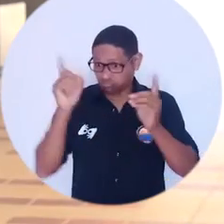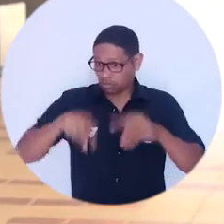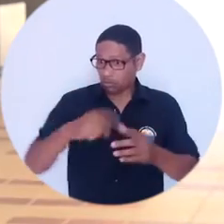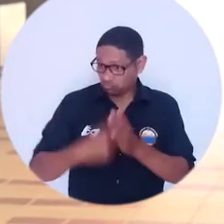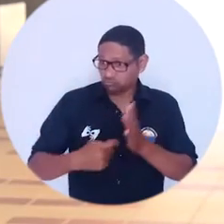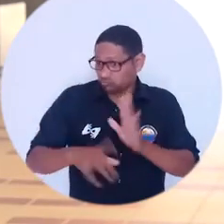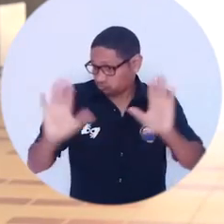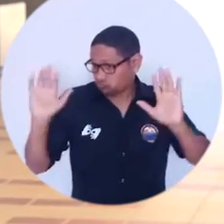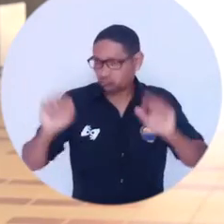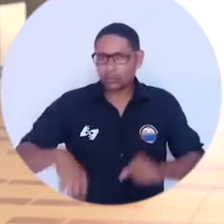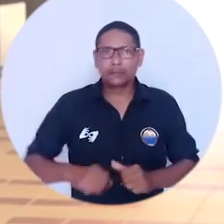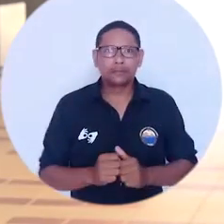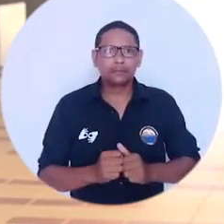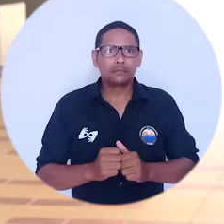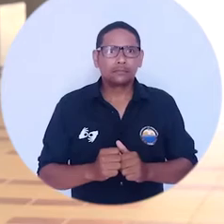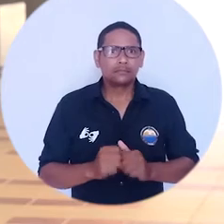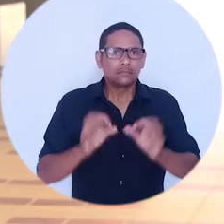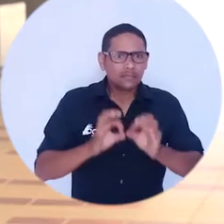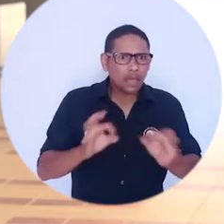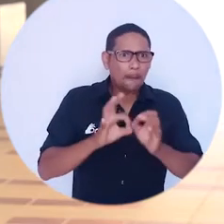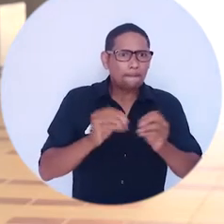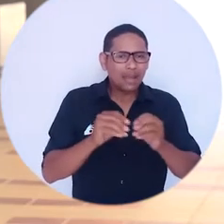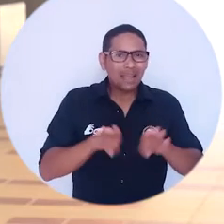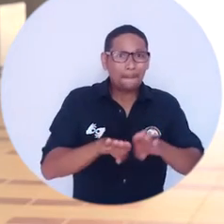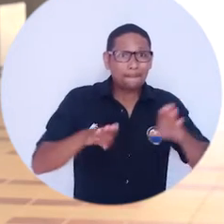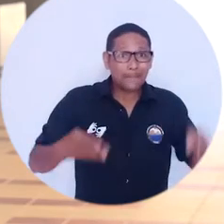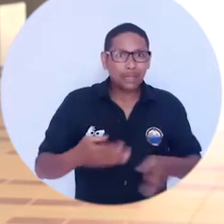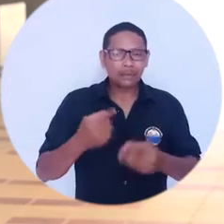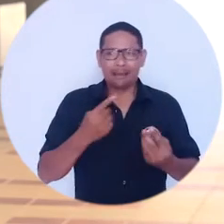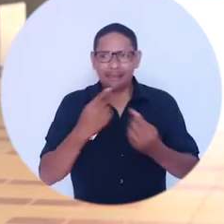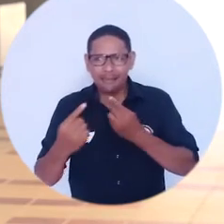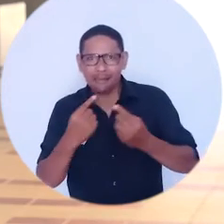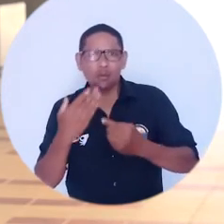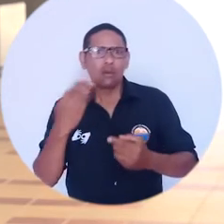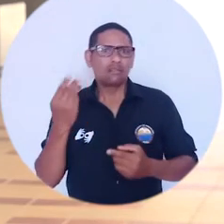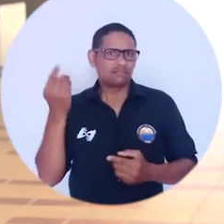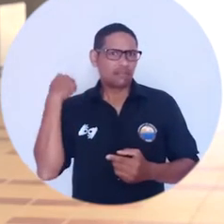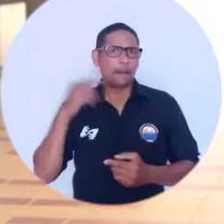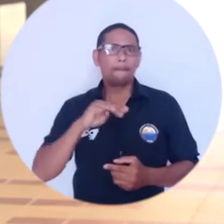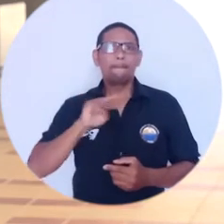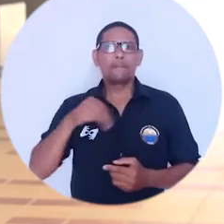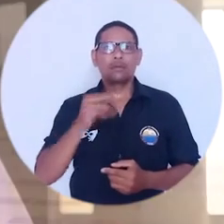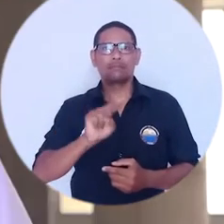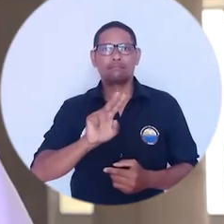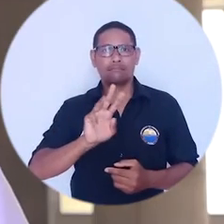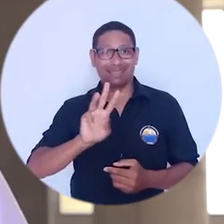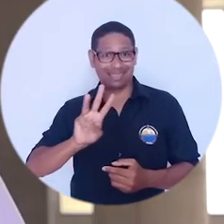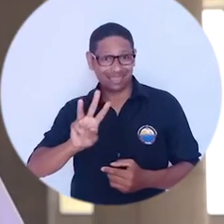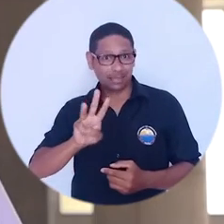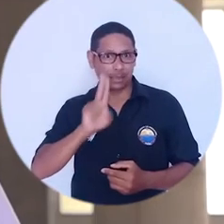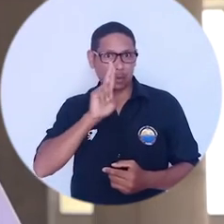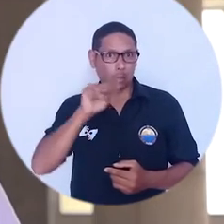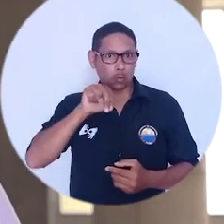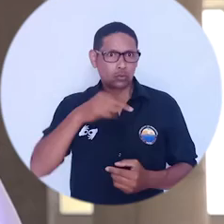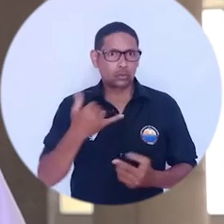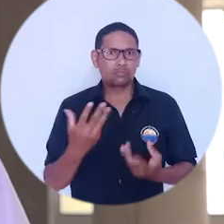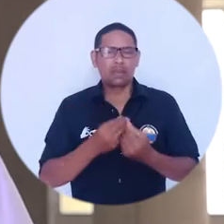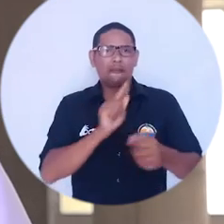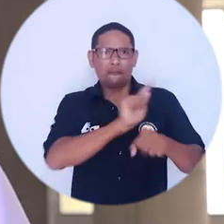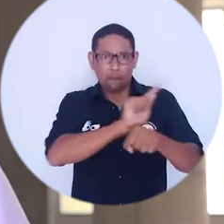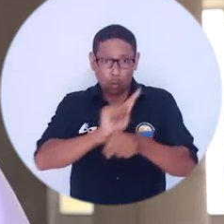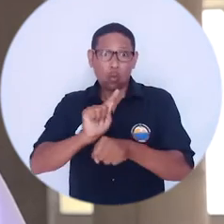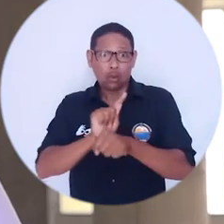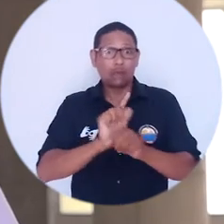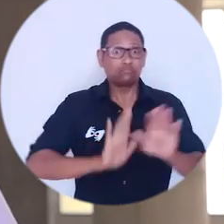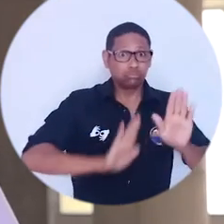algunas precisiones derivadas de la mesa de diálogo que tuvimos el pasado miércoles 23 de junio. La participación de las facultades es